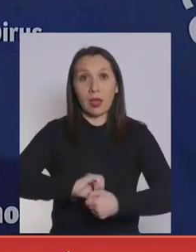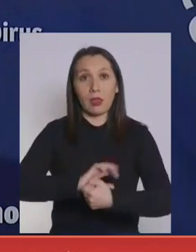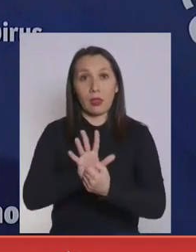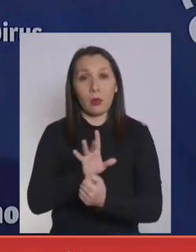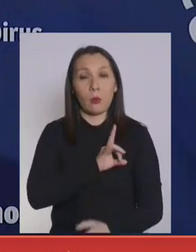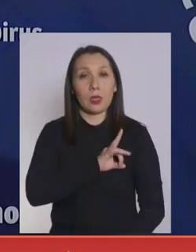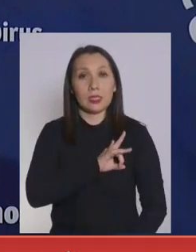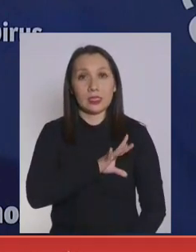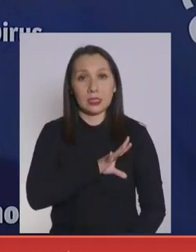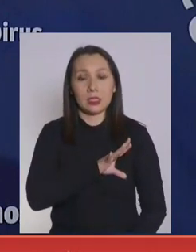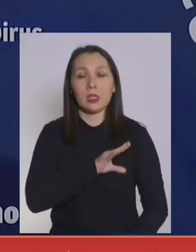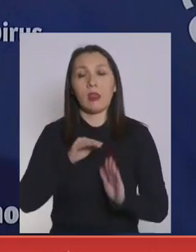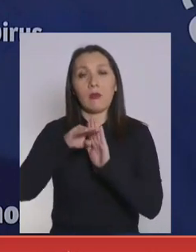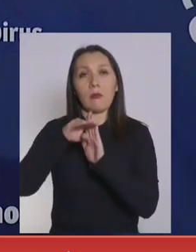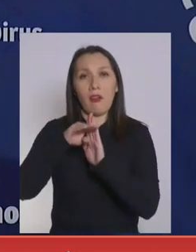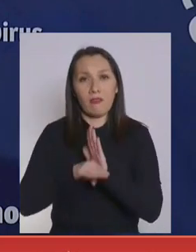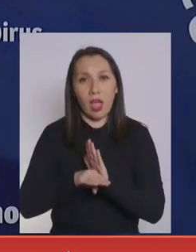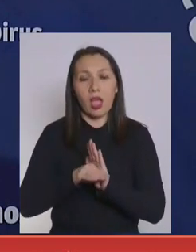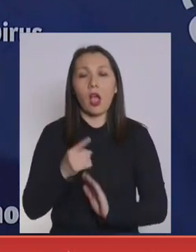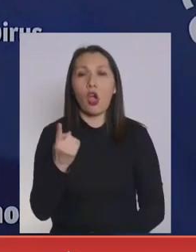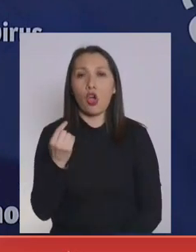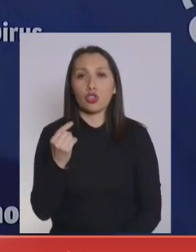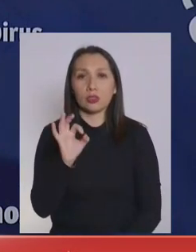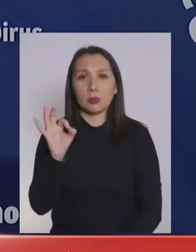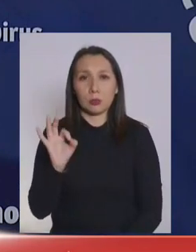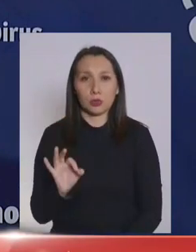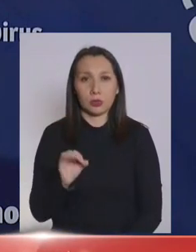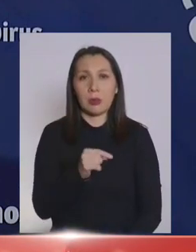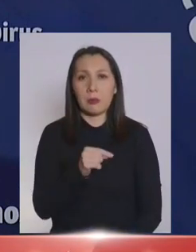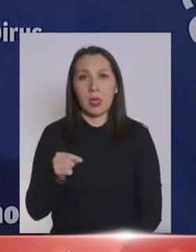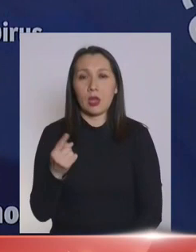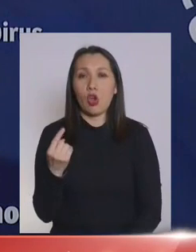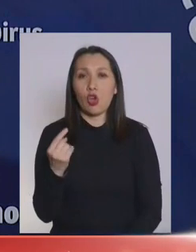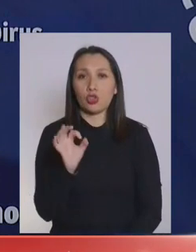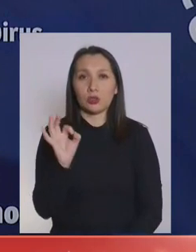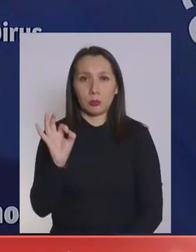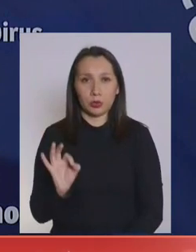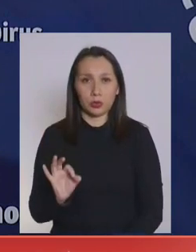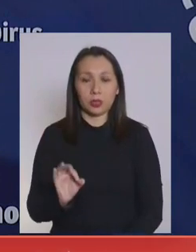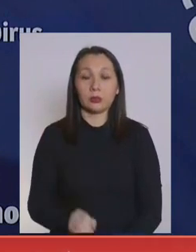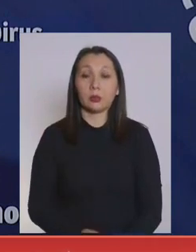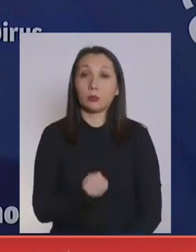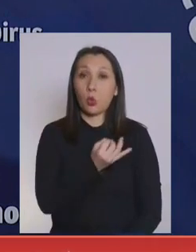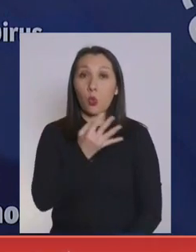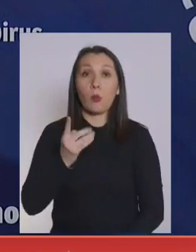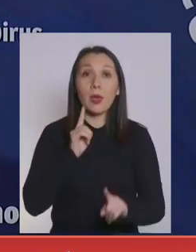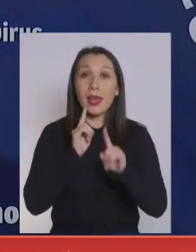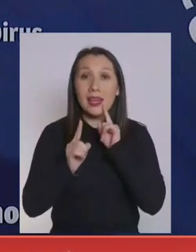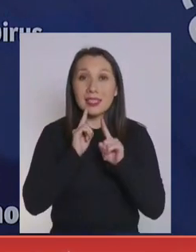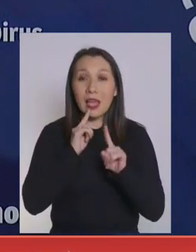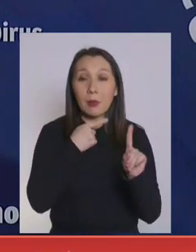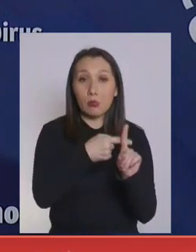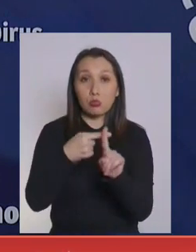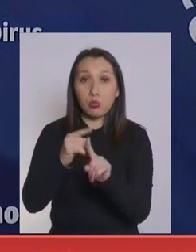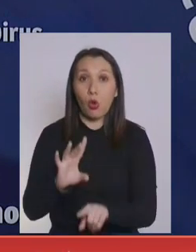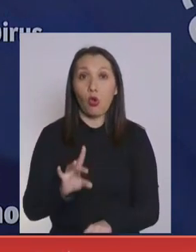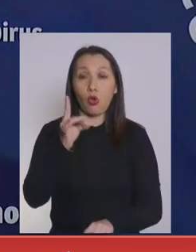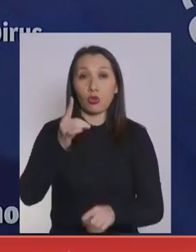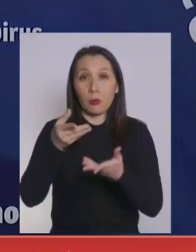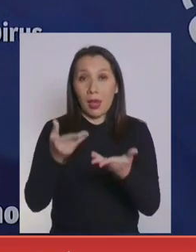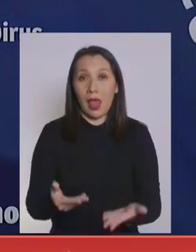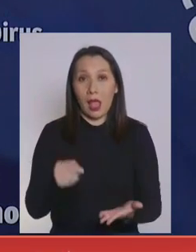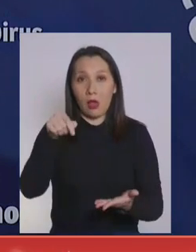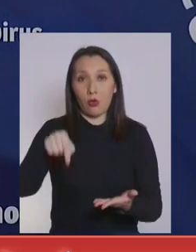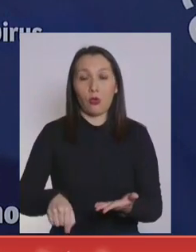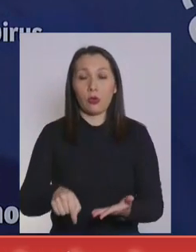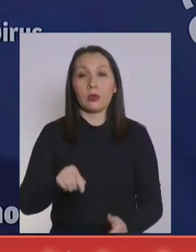en Chile ha disminuido en un 11%, menos 11%. El número de exámenes positivos para el día de